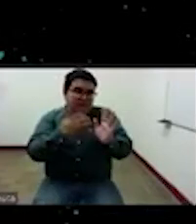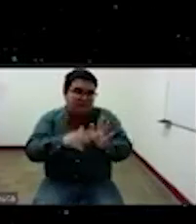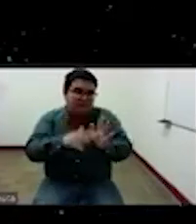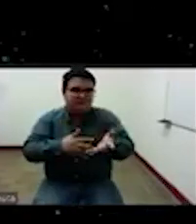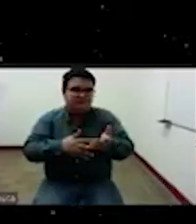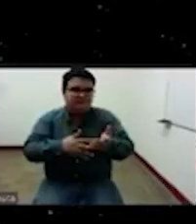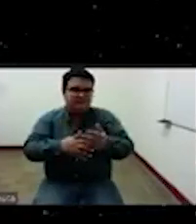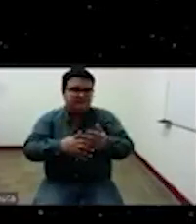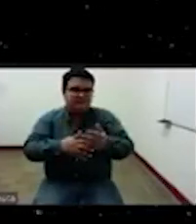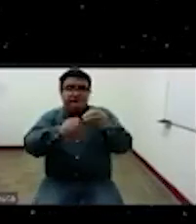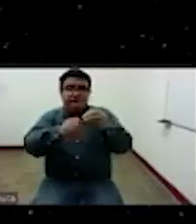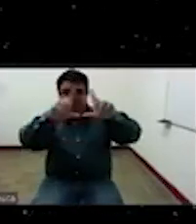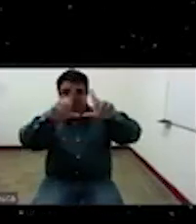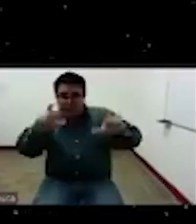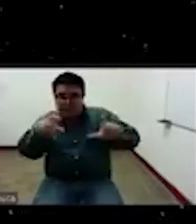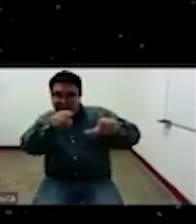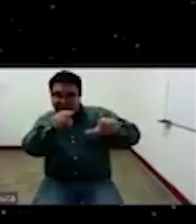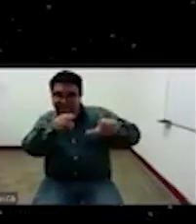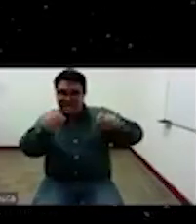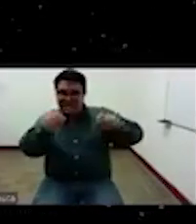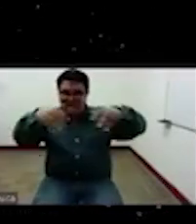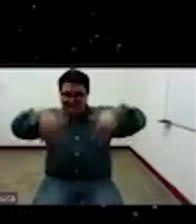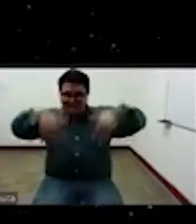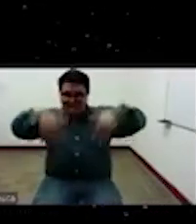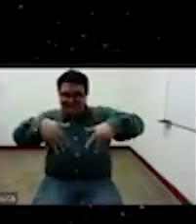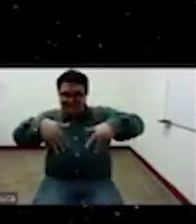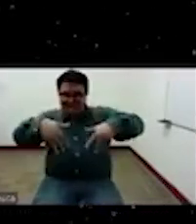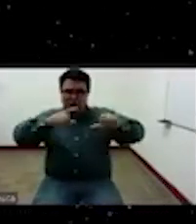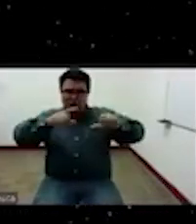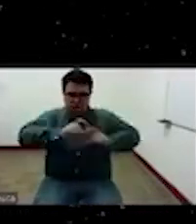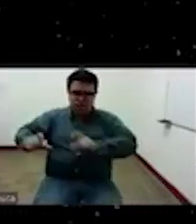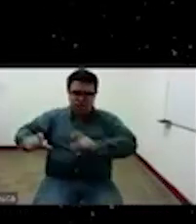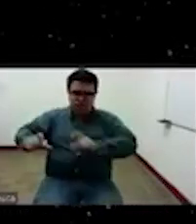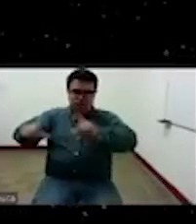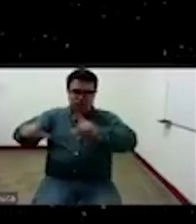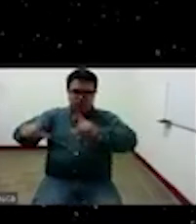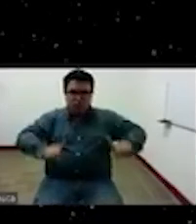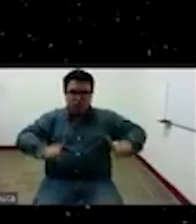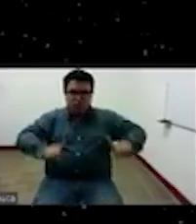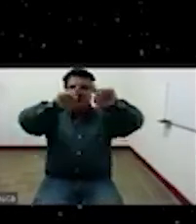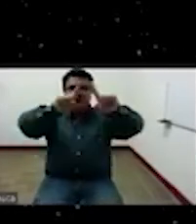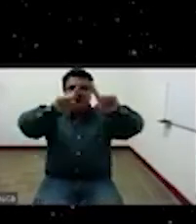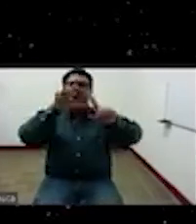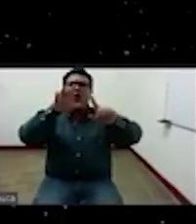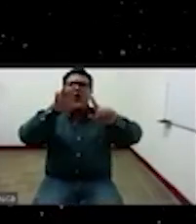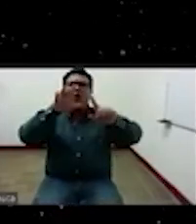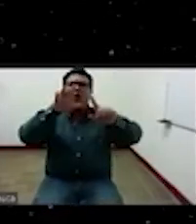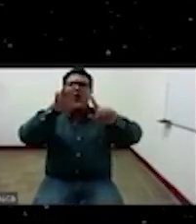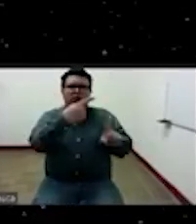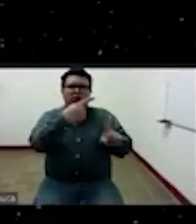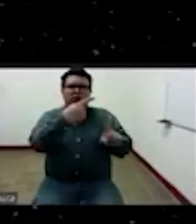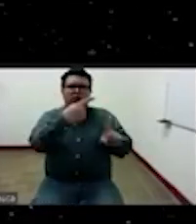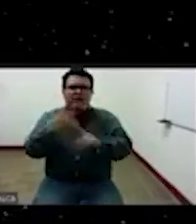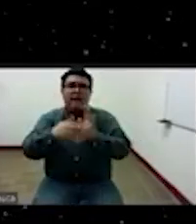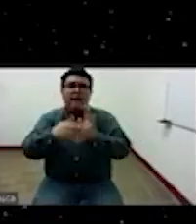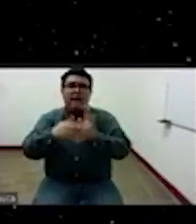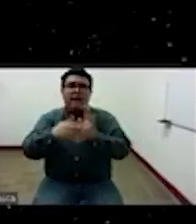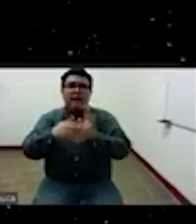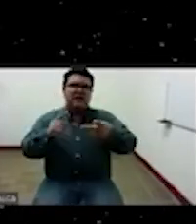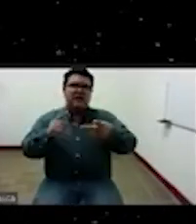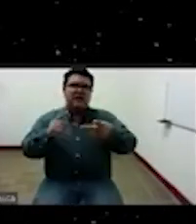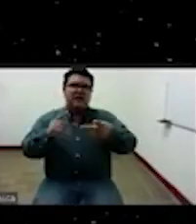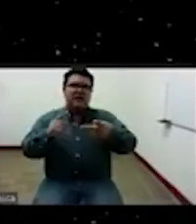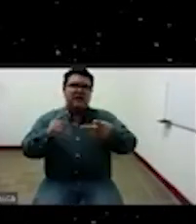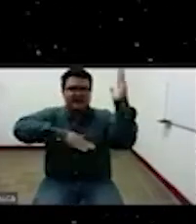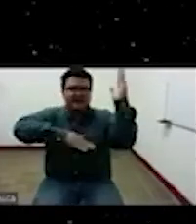esquema tiene o menciona una serie de culturas por ejemplo la china la islámica la